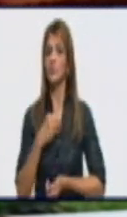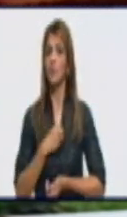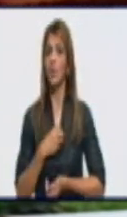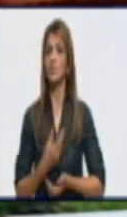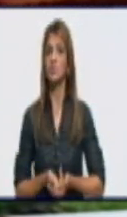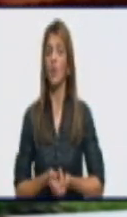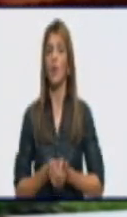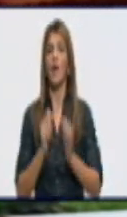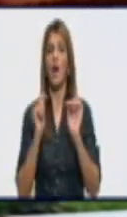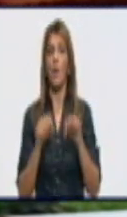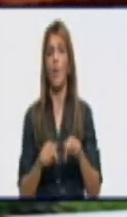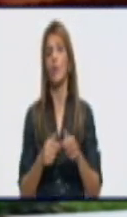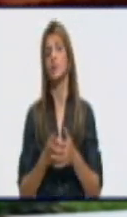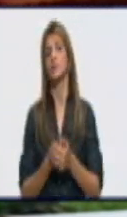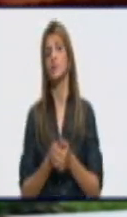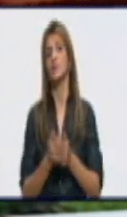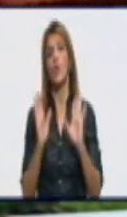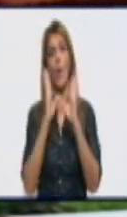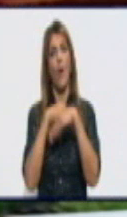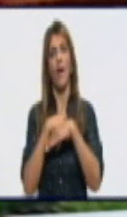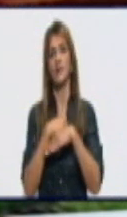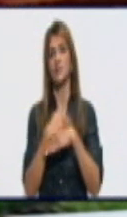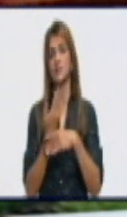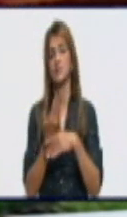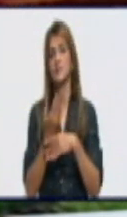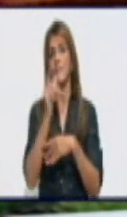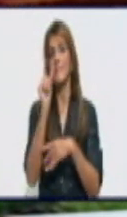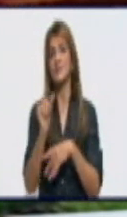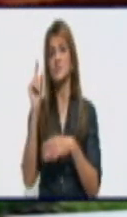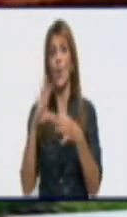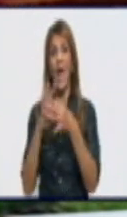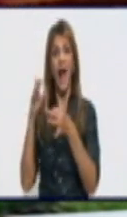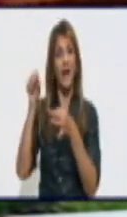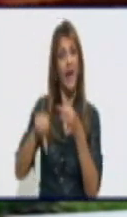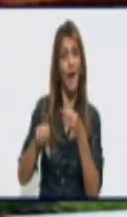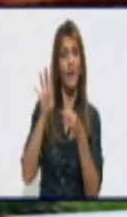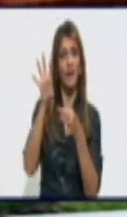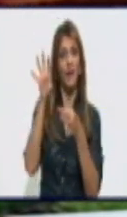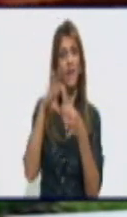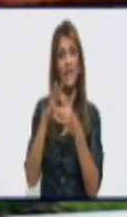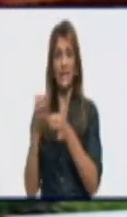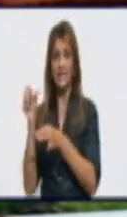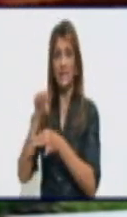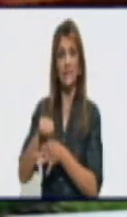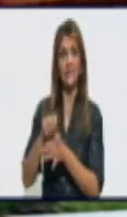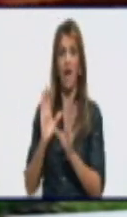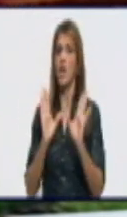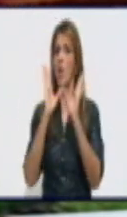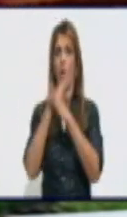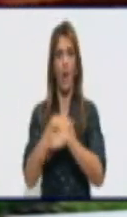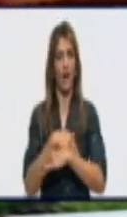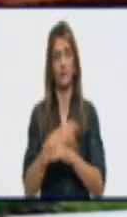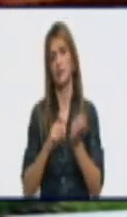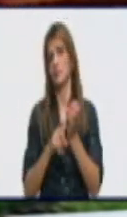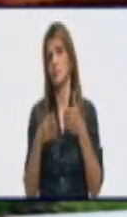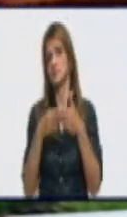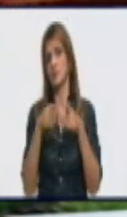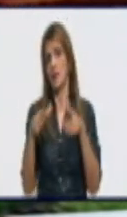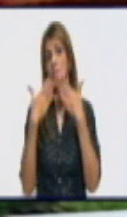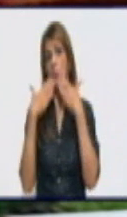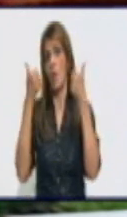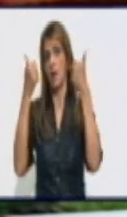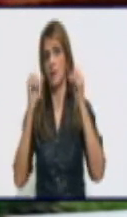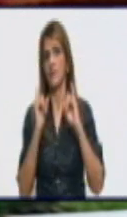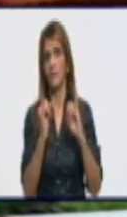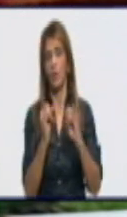tener hoy personas graves ni personas críticas es otra de las buenas noticias que tiene la provincia en este momento. Sin embargo,